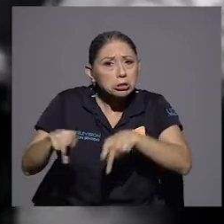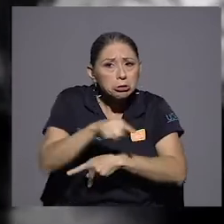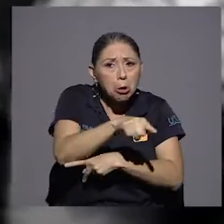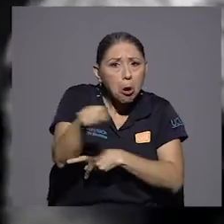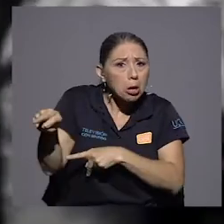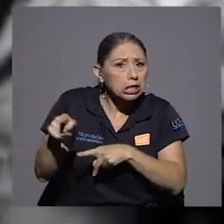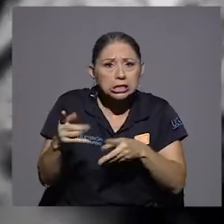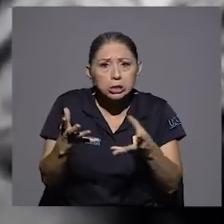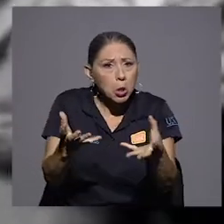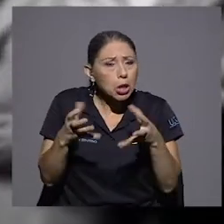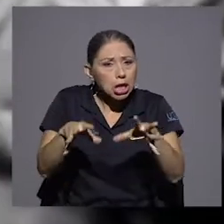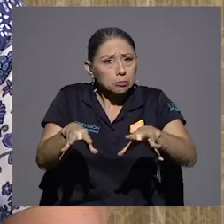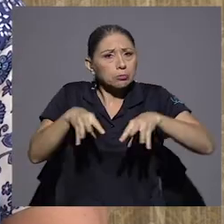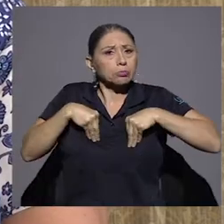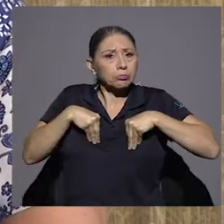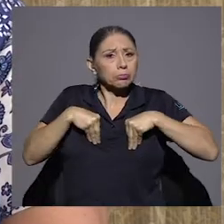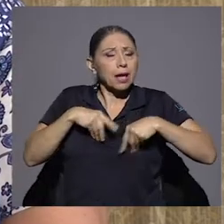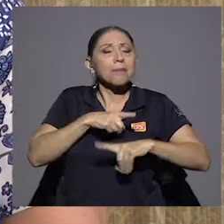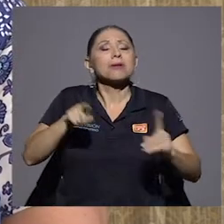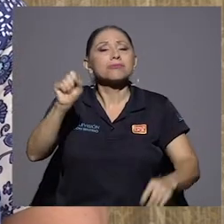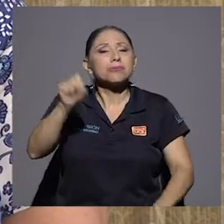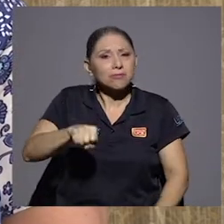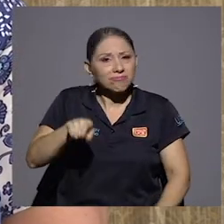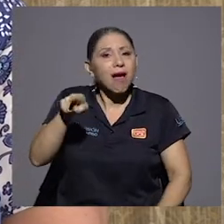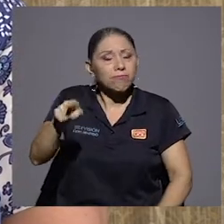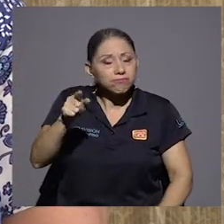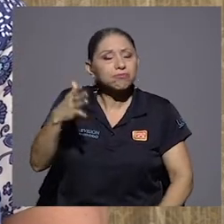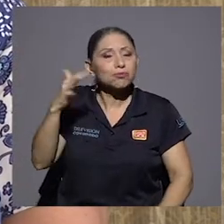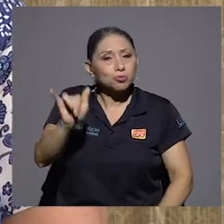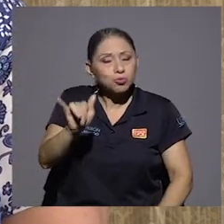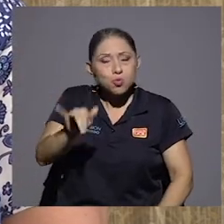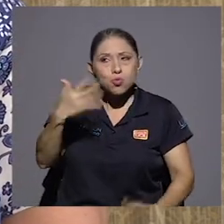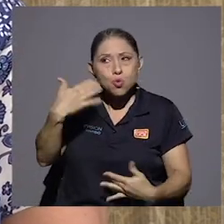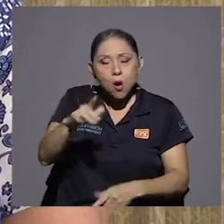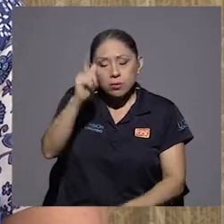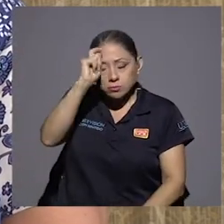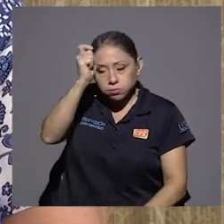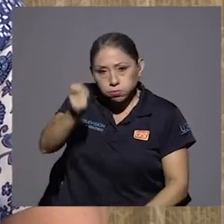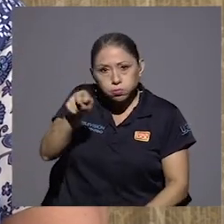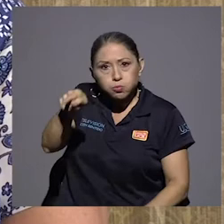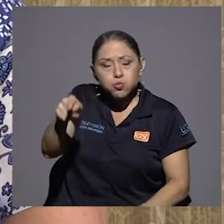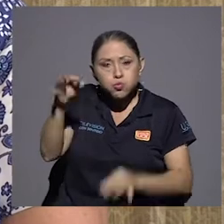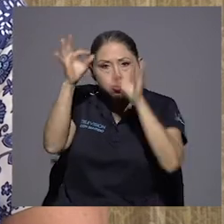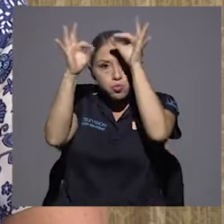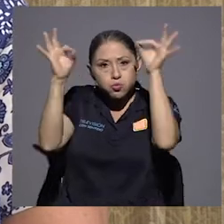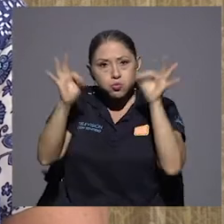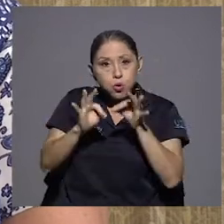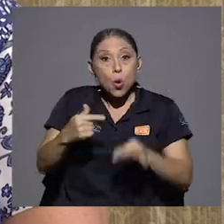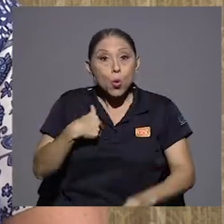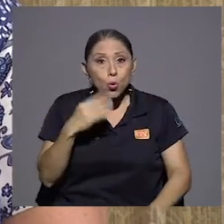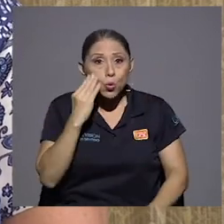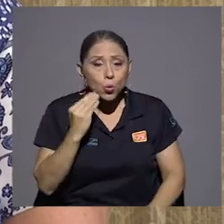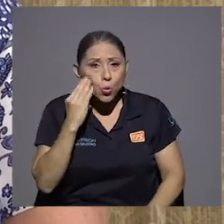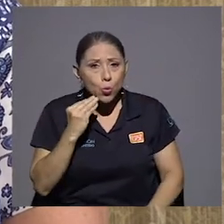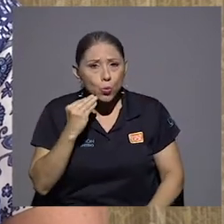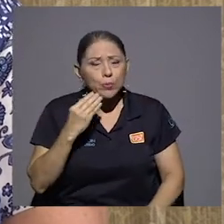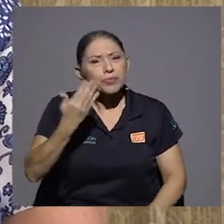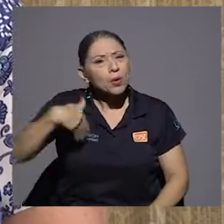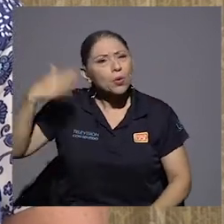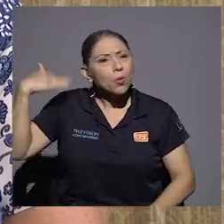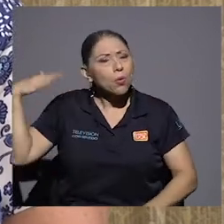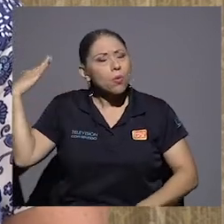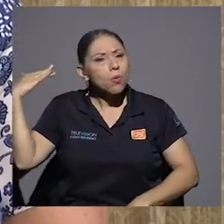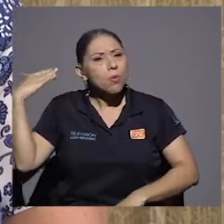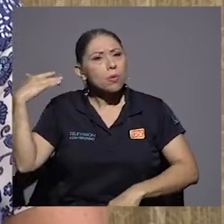reconocer esto, pero sí lo fue. Sí lo fue. Es decir, uno, y uno lo vive. Yo, una vez que me tocó